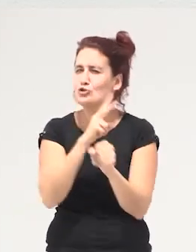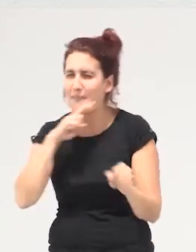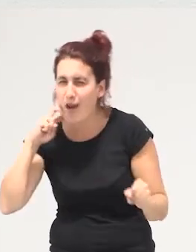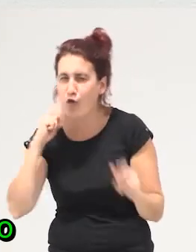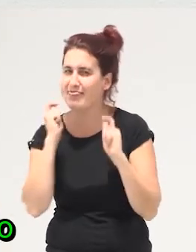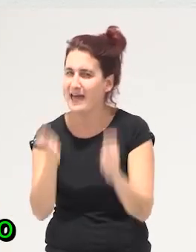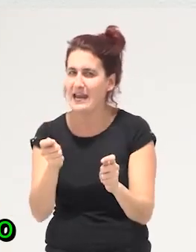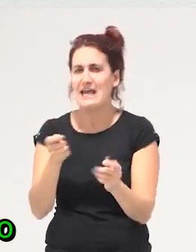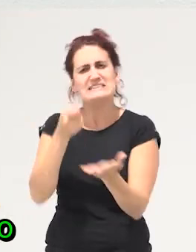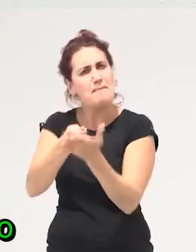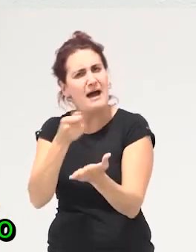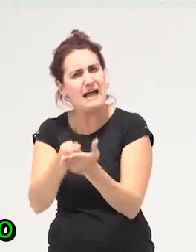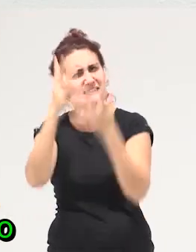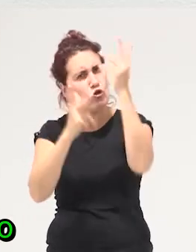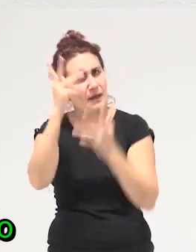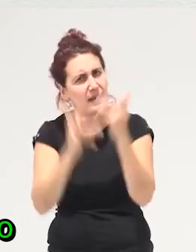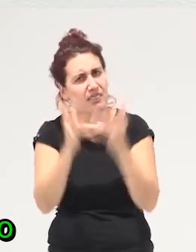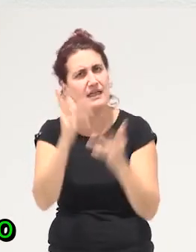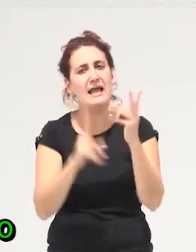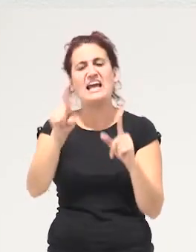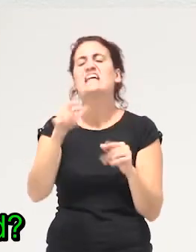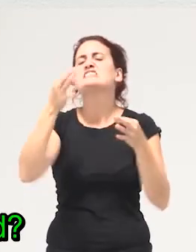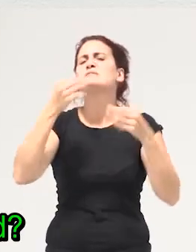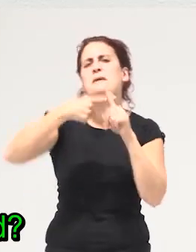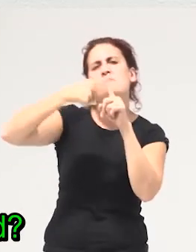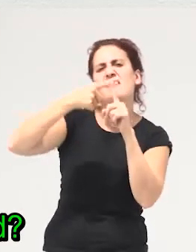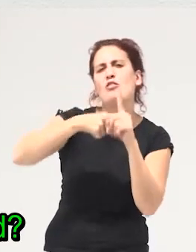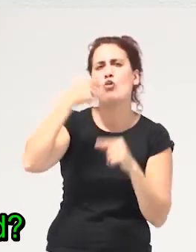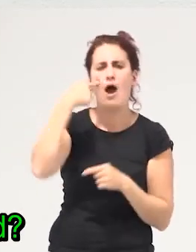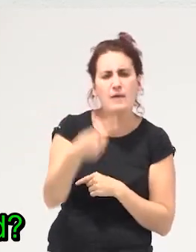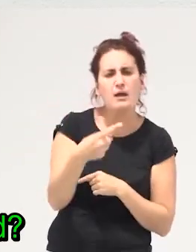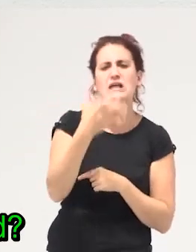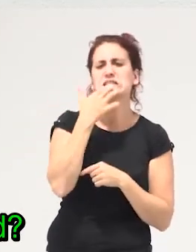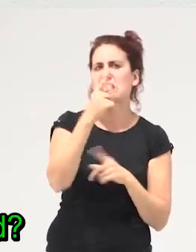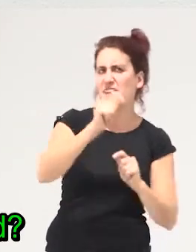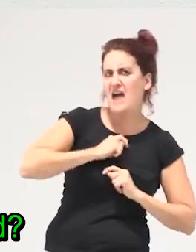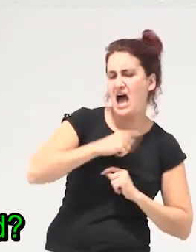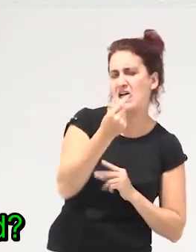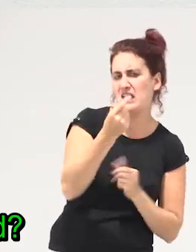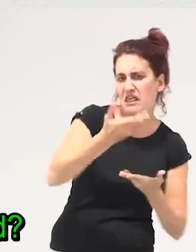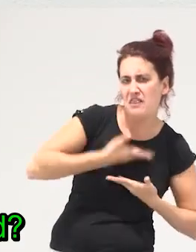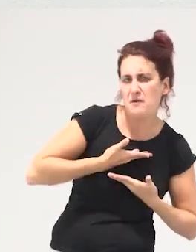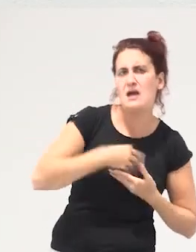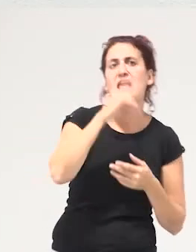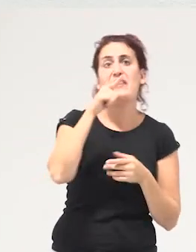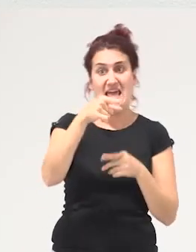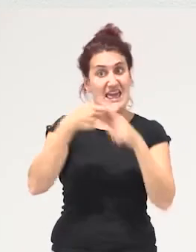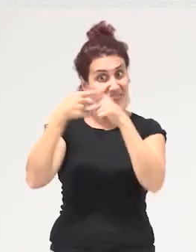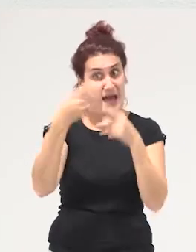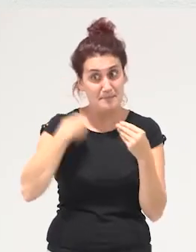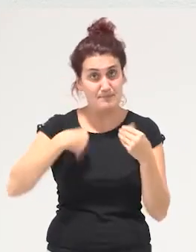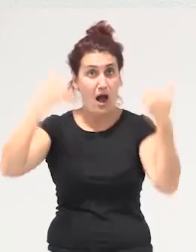se paguen donde haya otros que no se estén midiendo todo el rato porque se da y se recibe desde esa idea de corresponsabilidad entonces